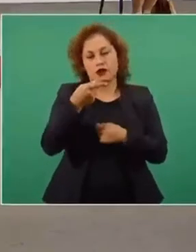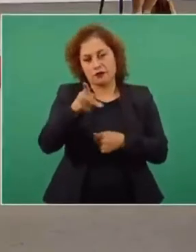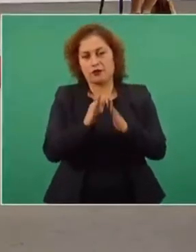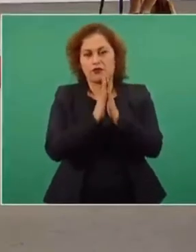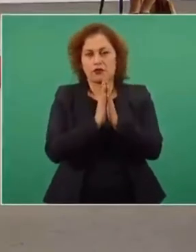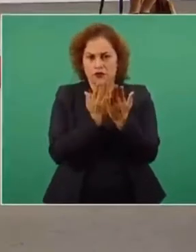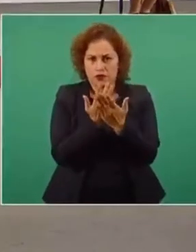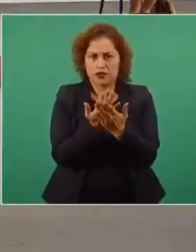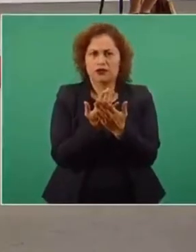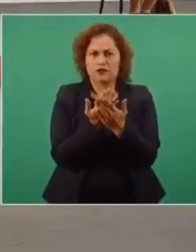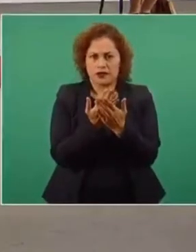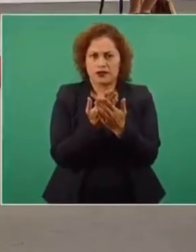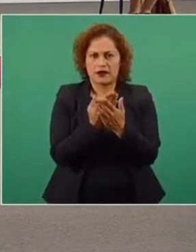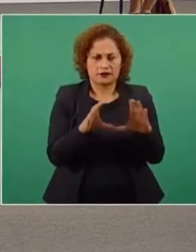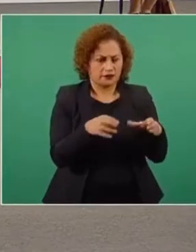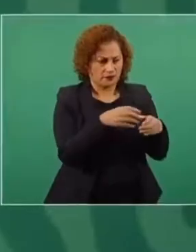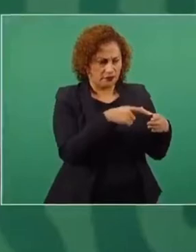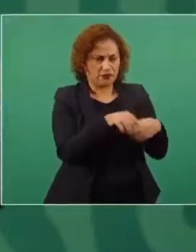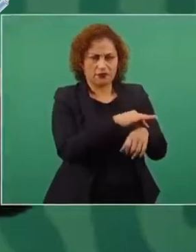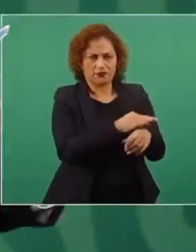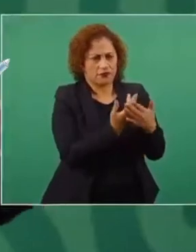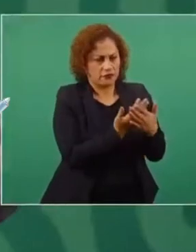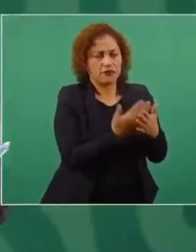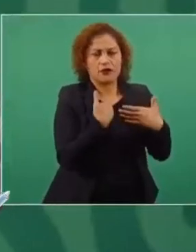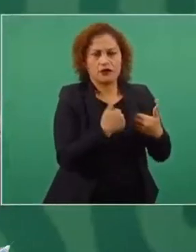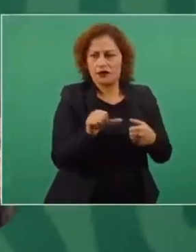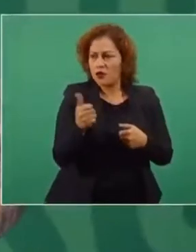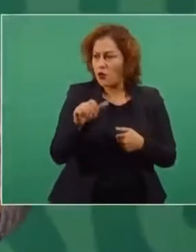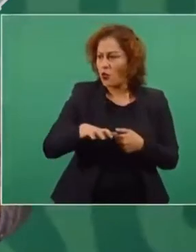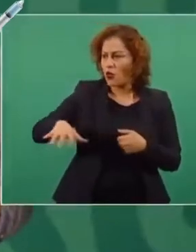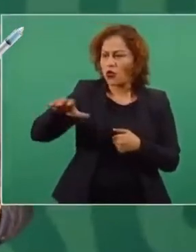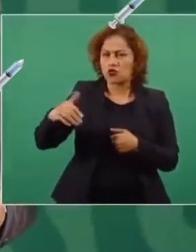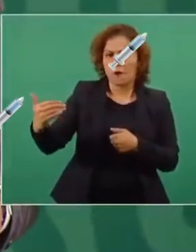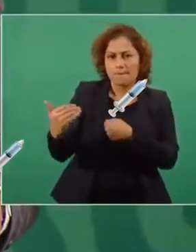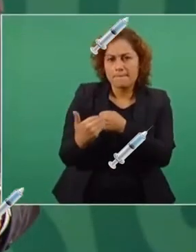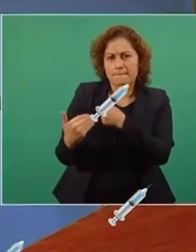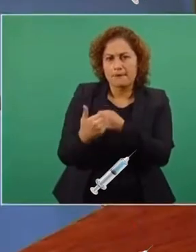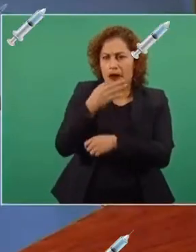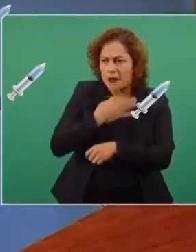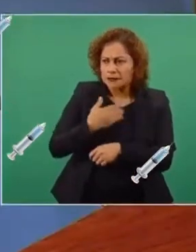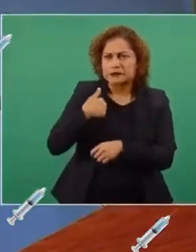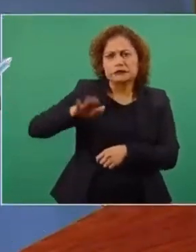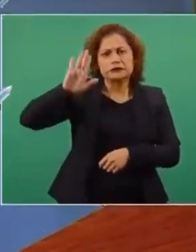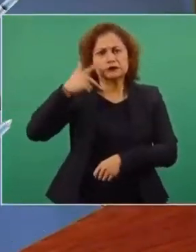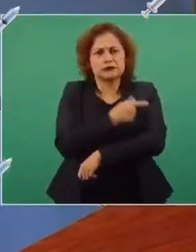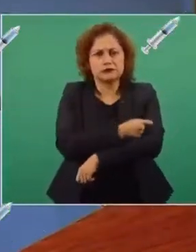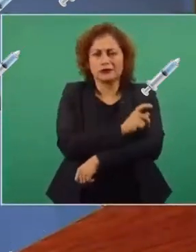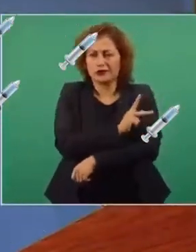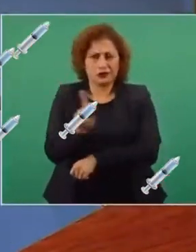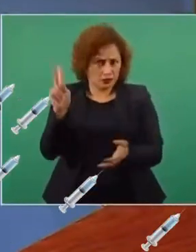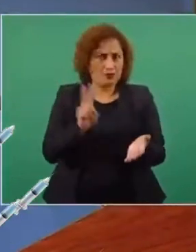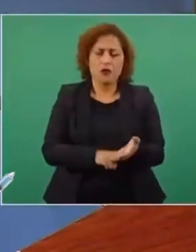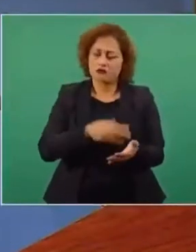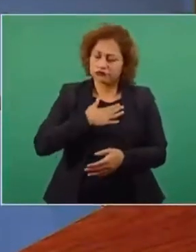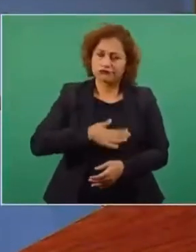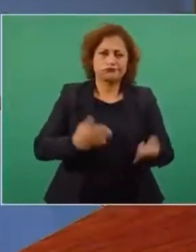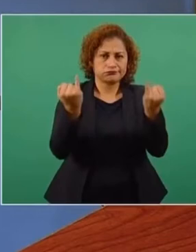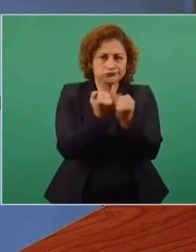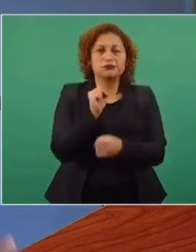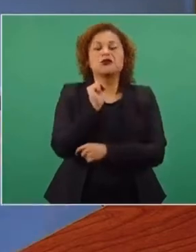porque tenemos también demandas de otros sectores, con otros argumentos, todos válidos, no rechazamos a nadie, nada más que